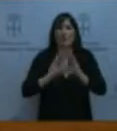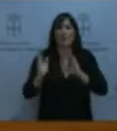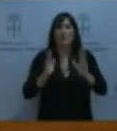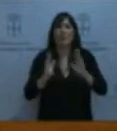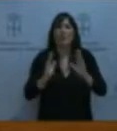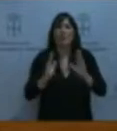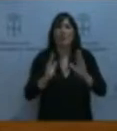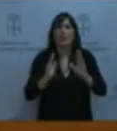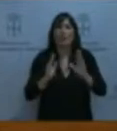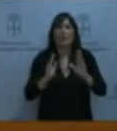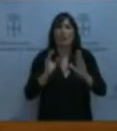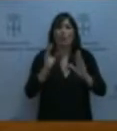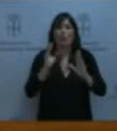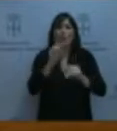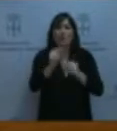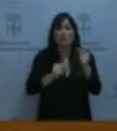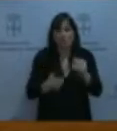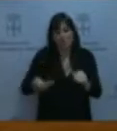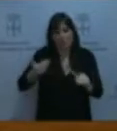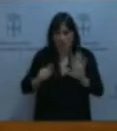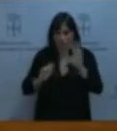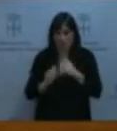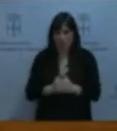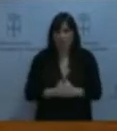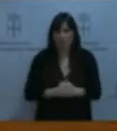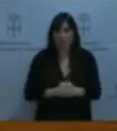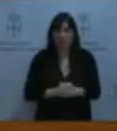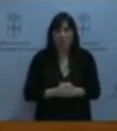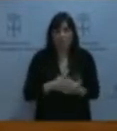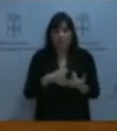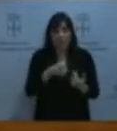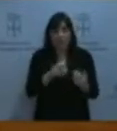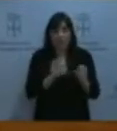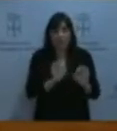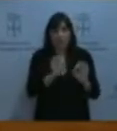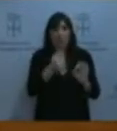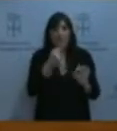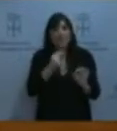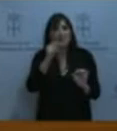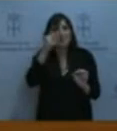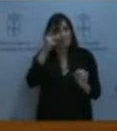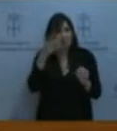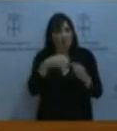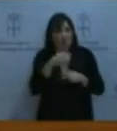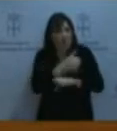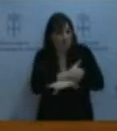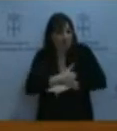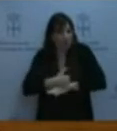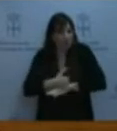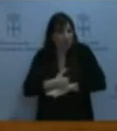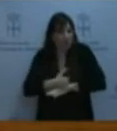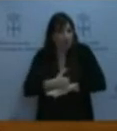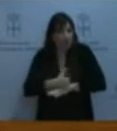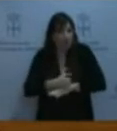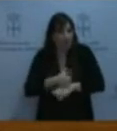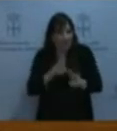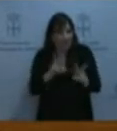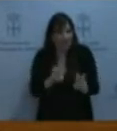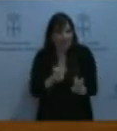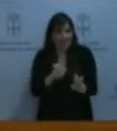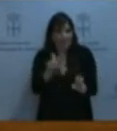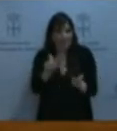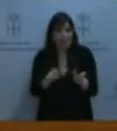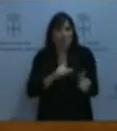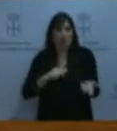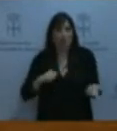Y expresaba la preocupación que tenía Ciudadanos precisamente por el tema de los autónomos. Evidentemente, la